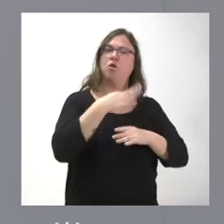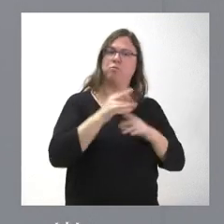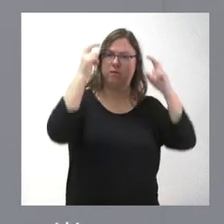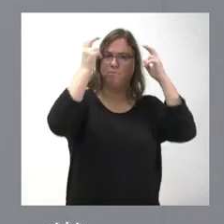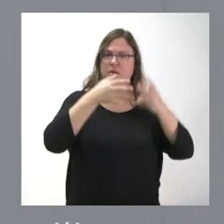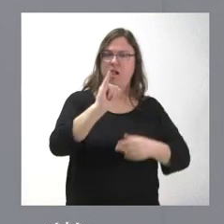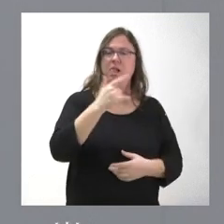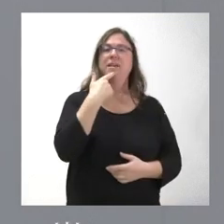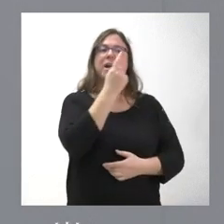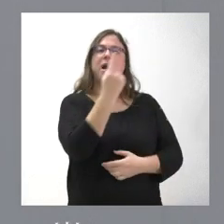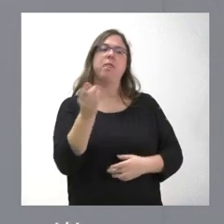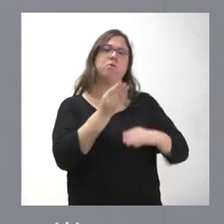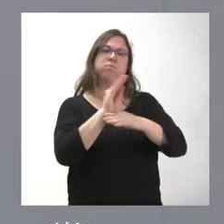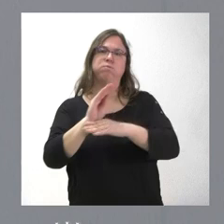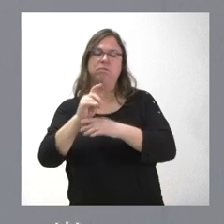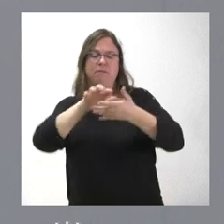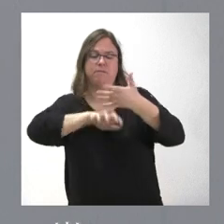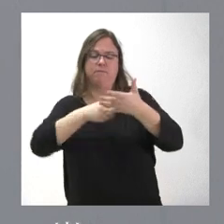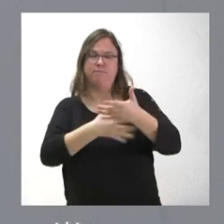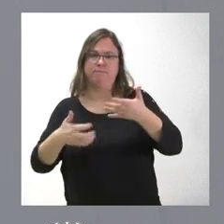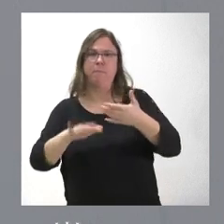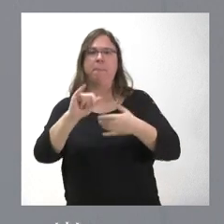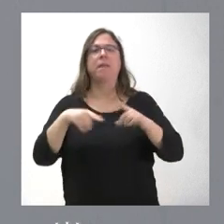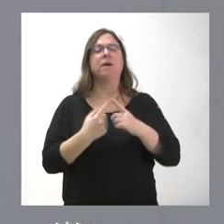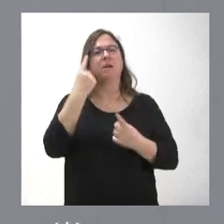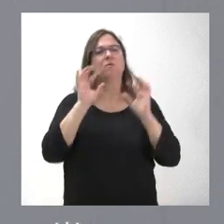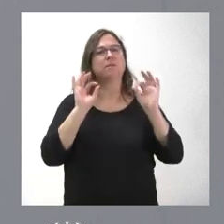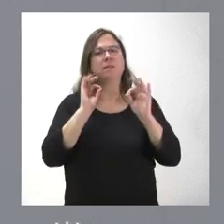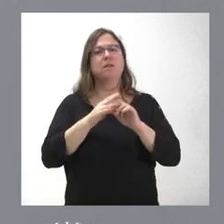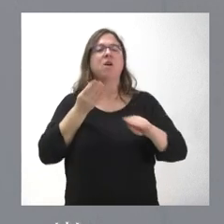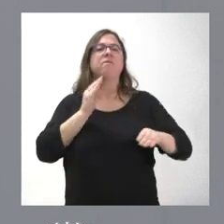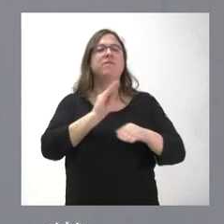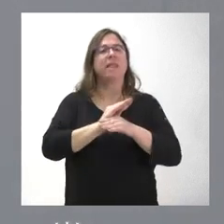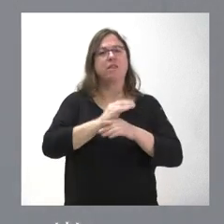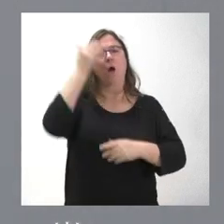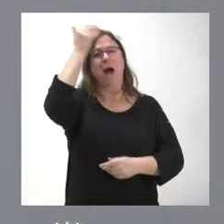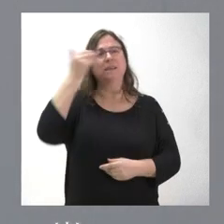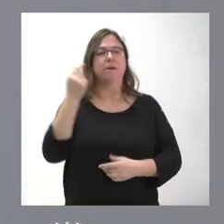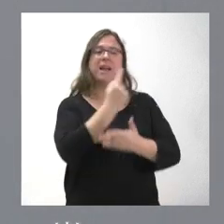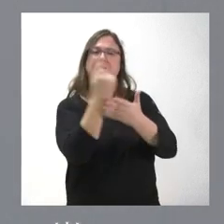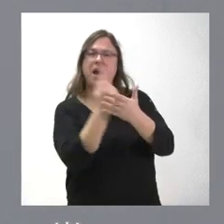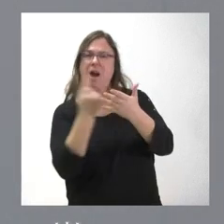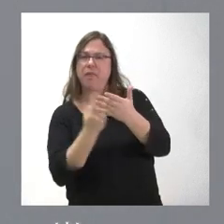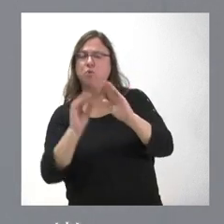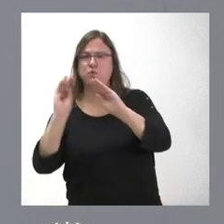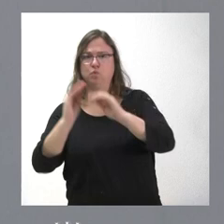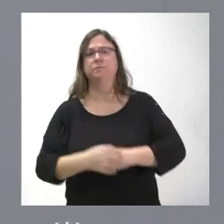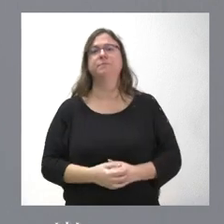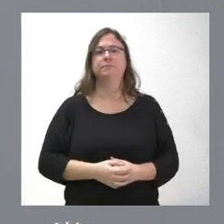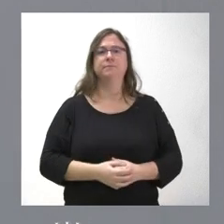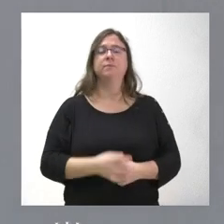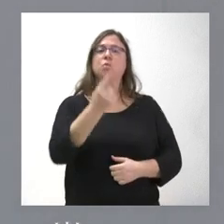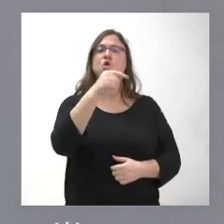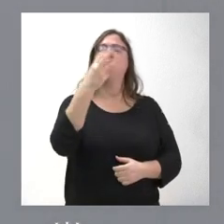las inversiones relativas a las mismas, así como algunas concretas dentro de lo que es la Federación Aspace, la que corresponde a cada uno de los miembros de la Federación. 1